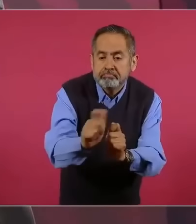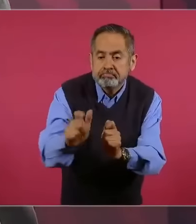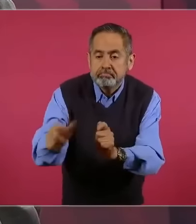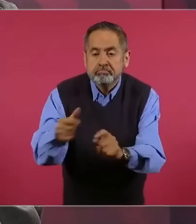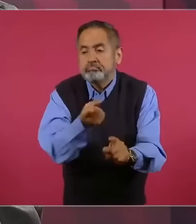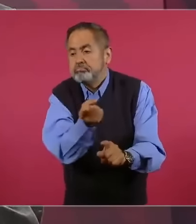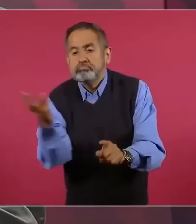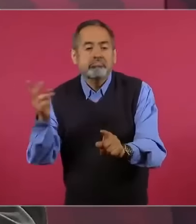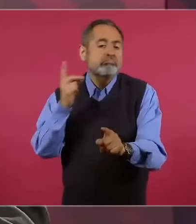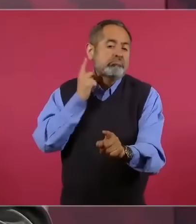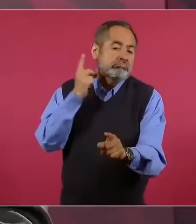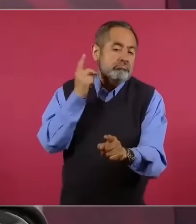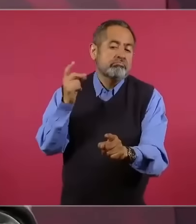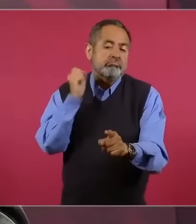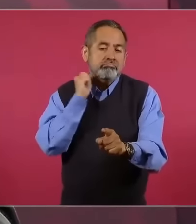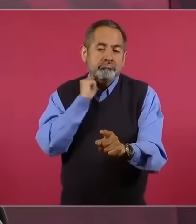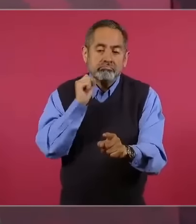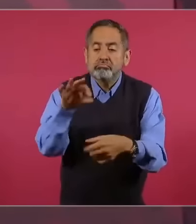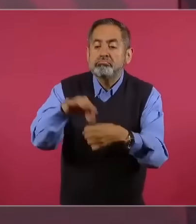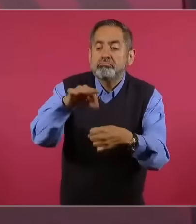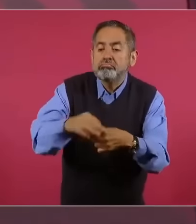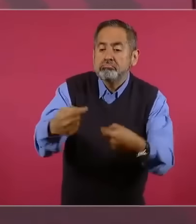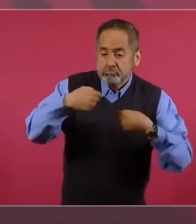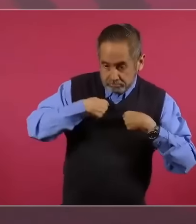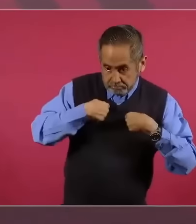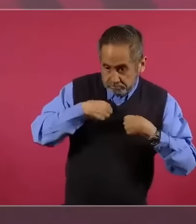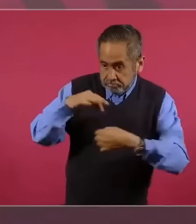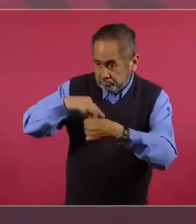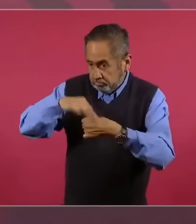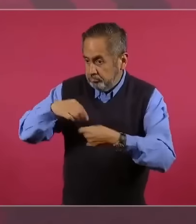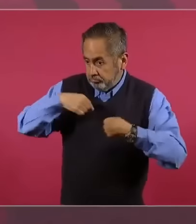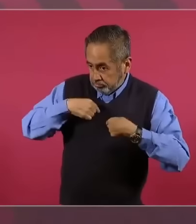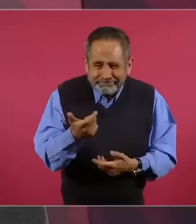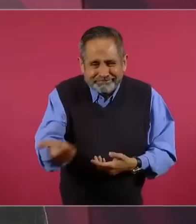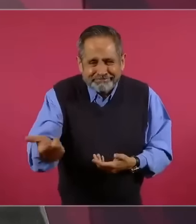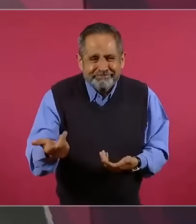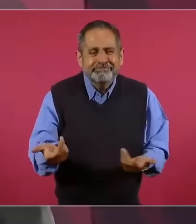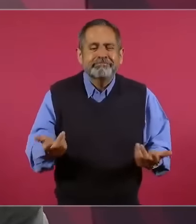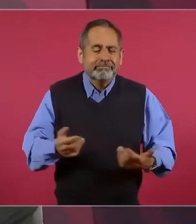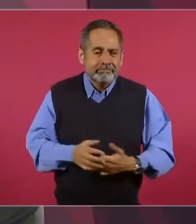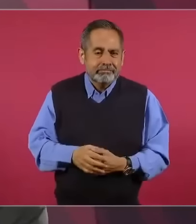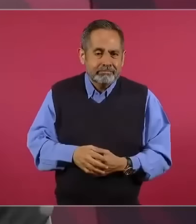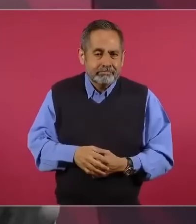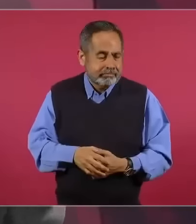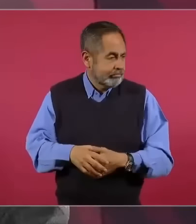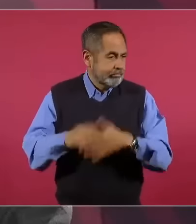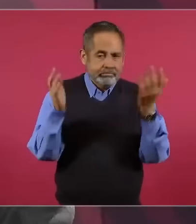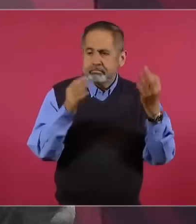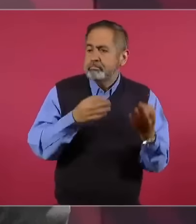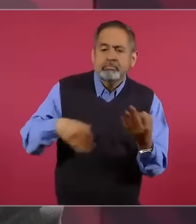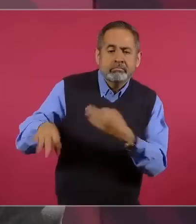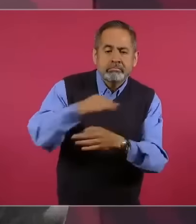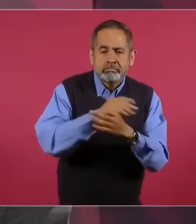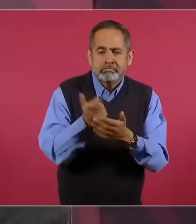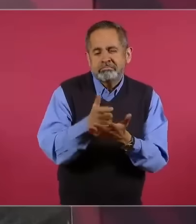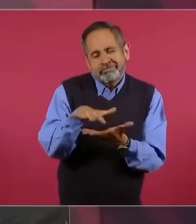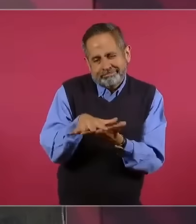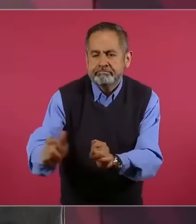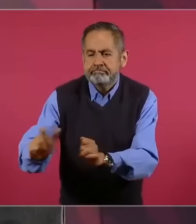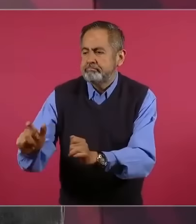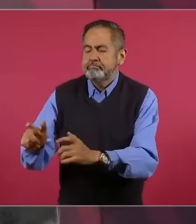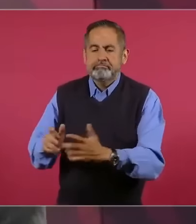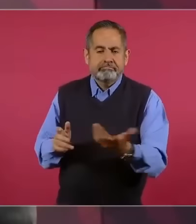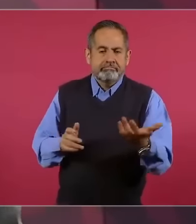para que votaran a favor de la reforma energética. Dinero a todos o a la mayoría.